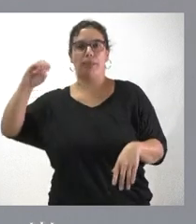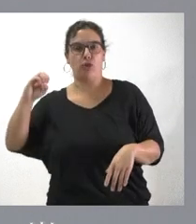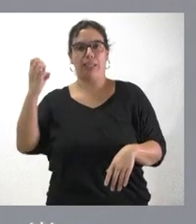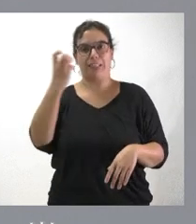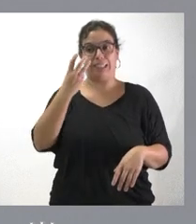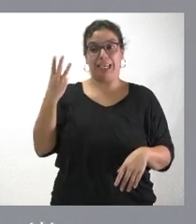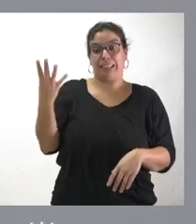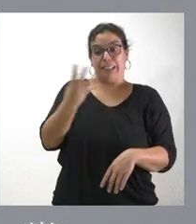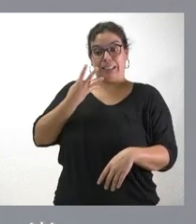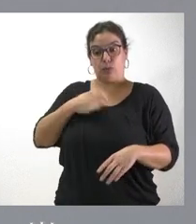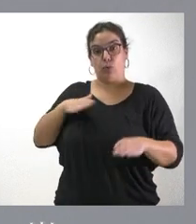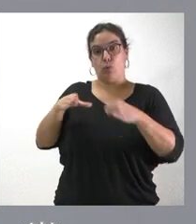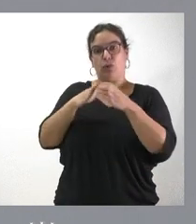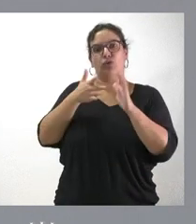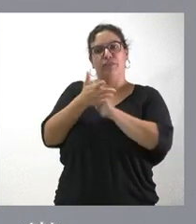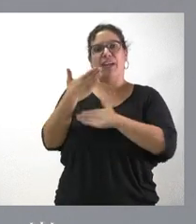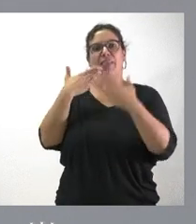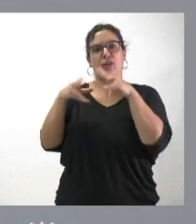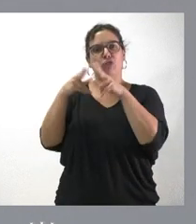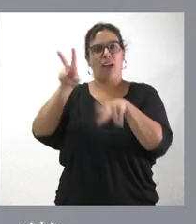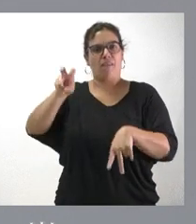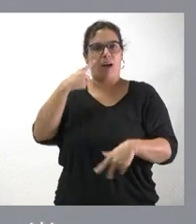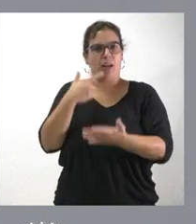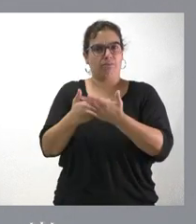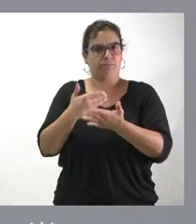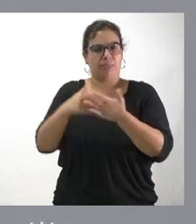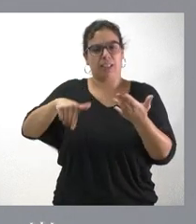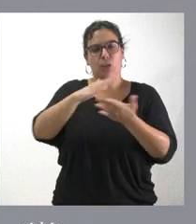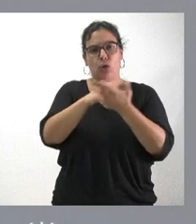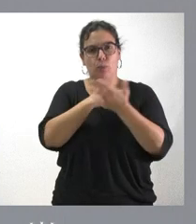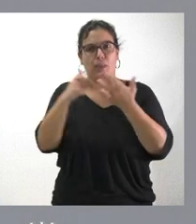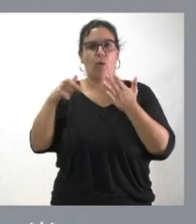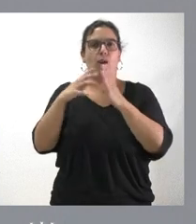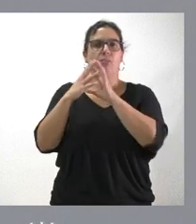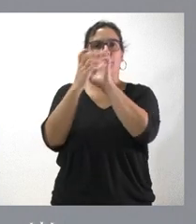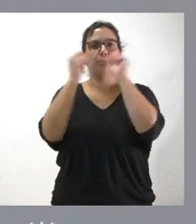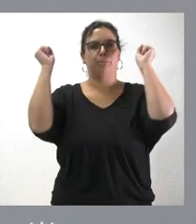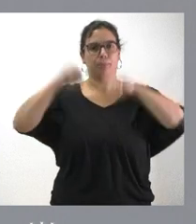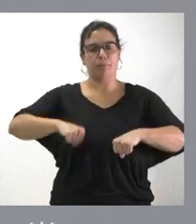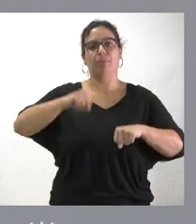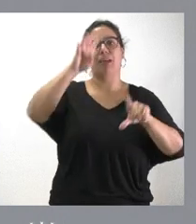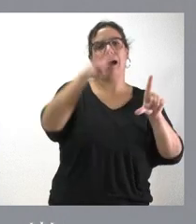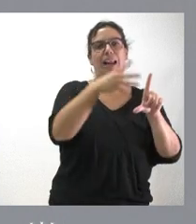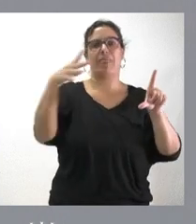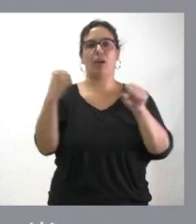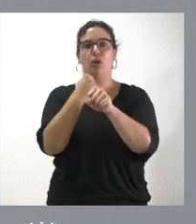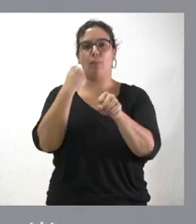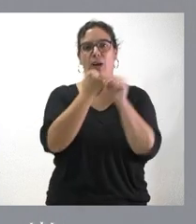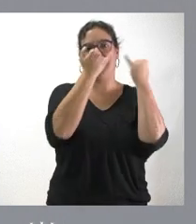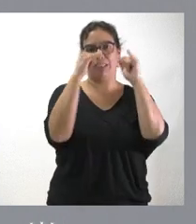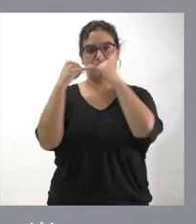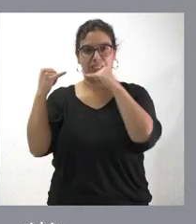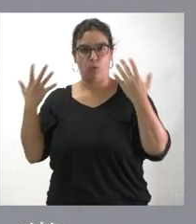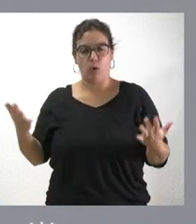de la utilidad del diálogo social en nuestra comunidad autónoma, aprobando por consenso este calendario laboral y donde, como en alguna ocasión le señale,